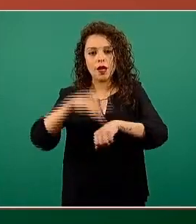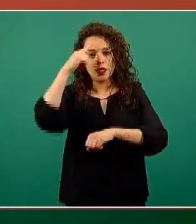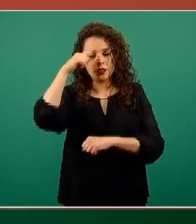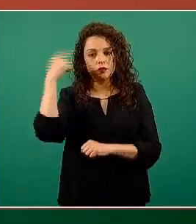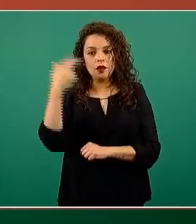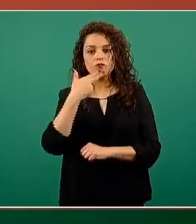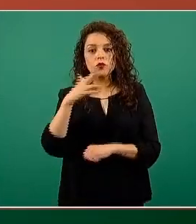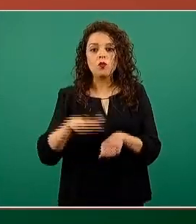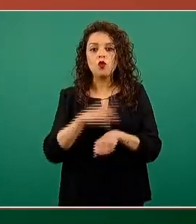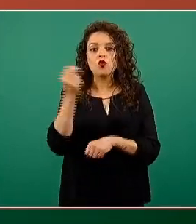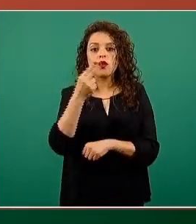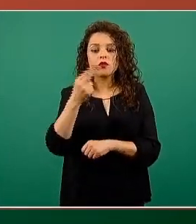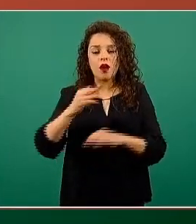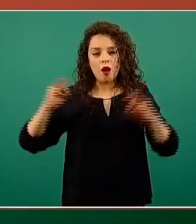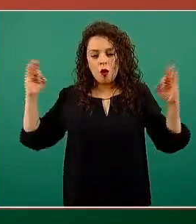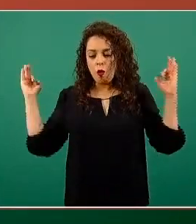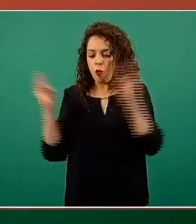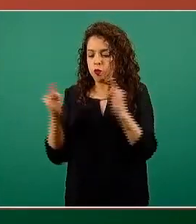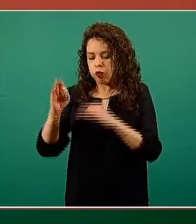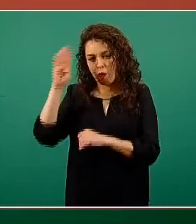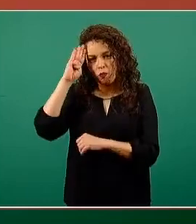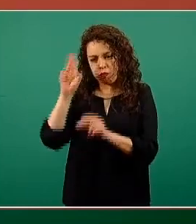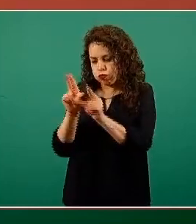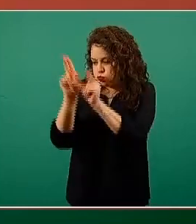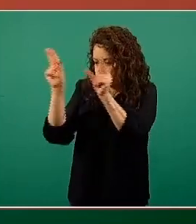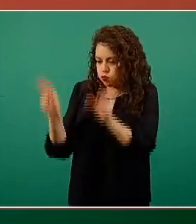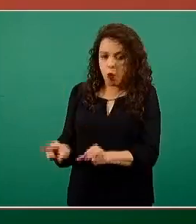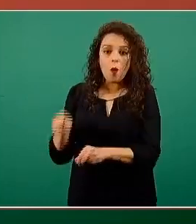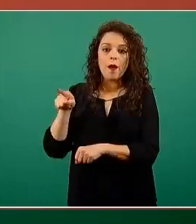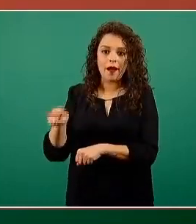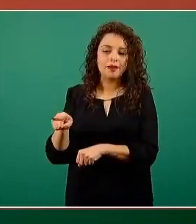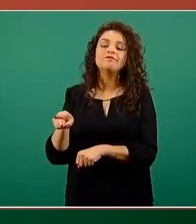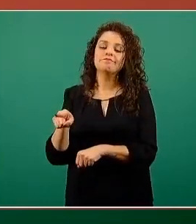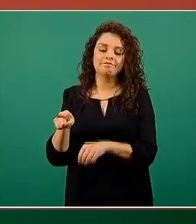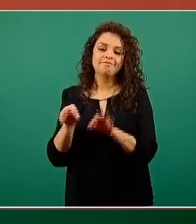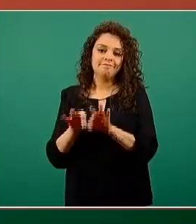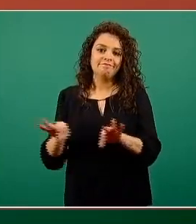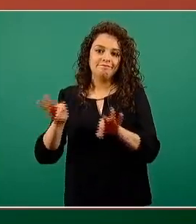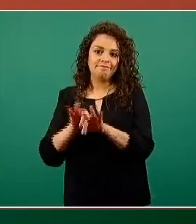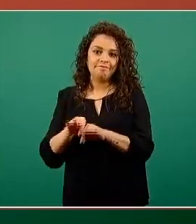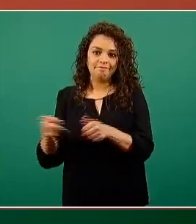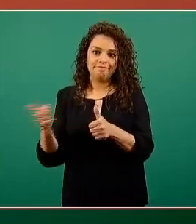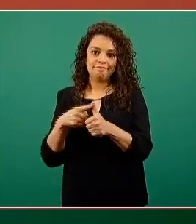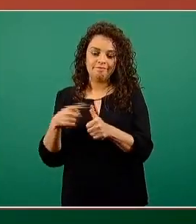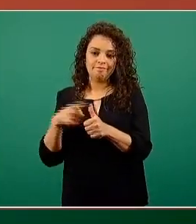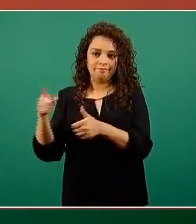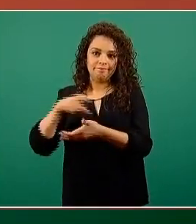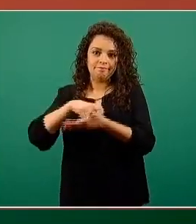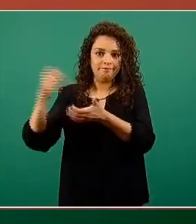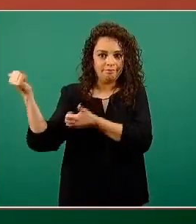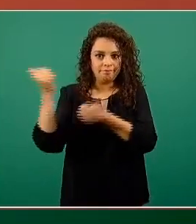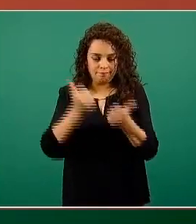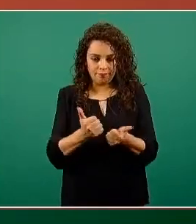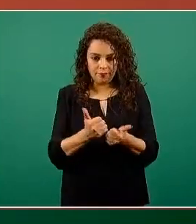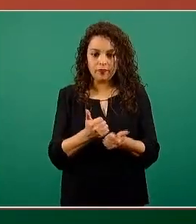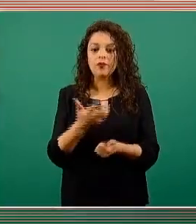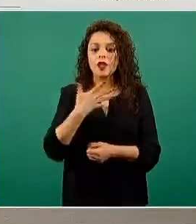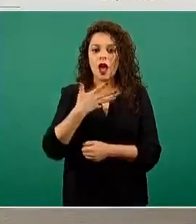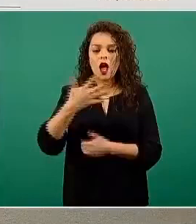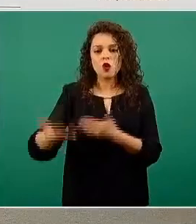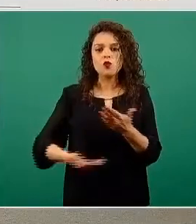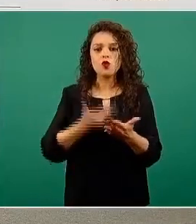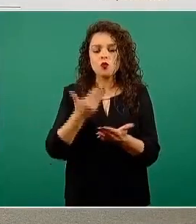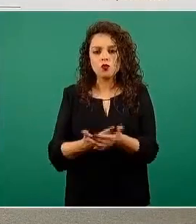requerir otra congelación, en un momento dado, podrían ser preferentes. Recordar que hemos mencionado que tenemos una propuesta completa de